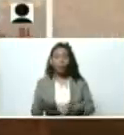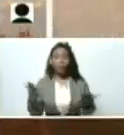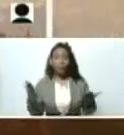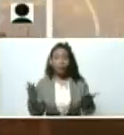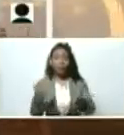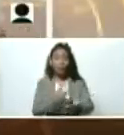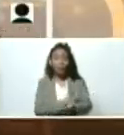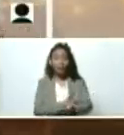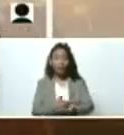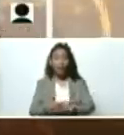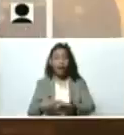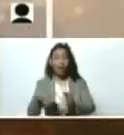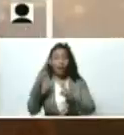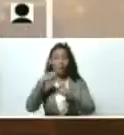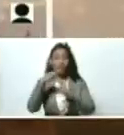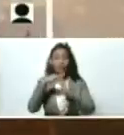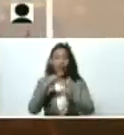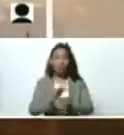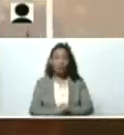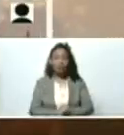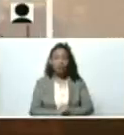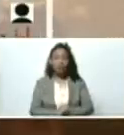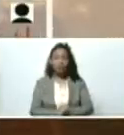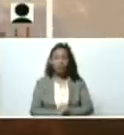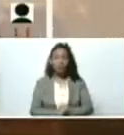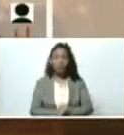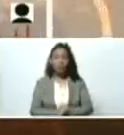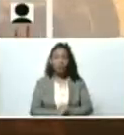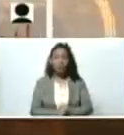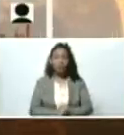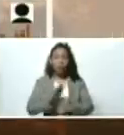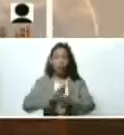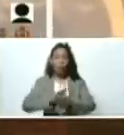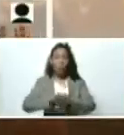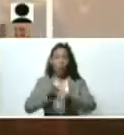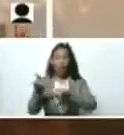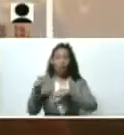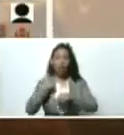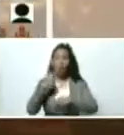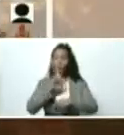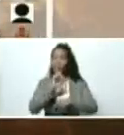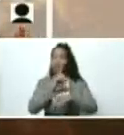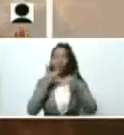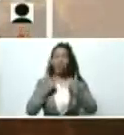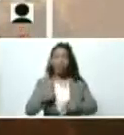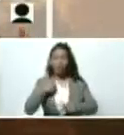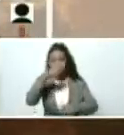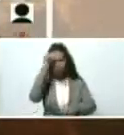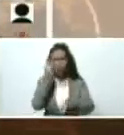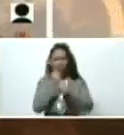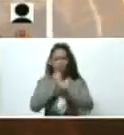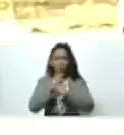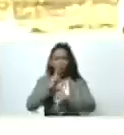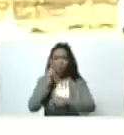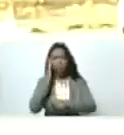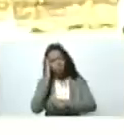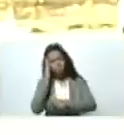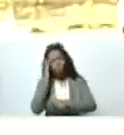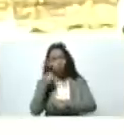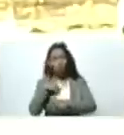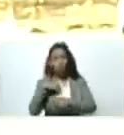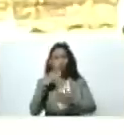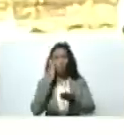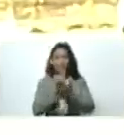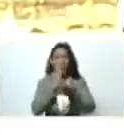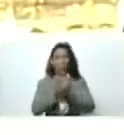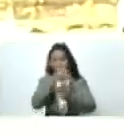sangre táchirense. Mirense, por aquí, por eso es que no descanso, soy trabajador, no duermo, estoy todo el tiempo